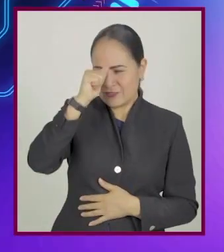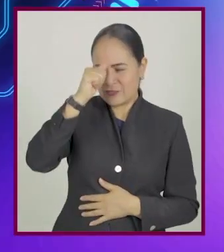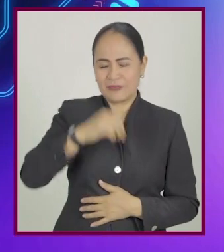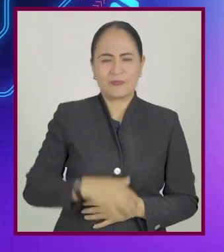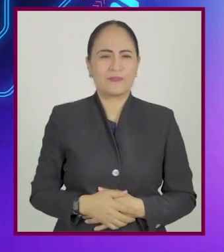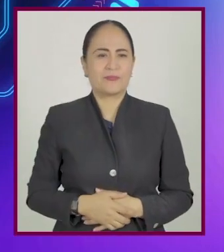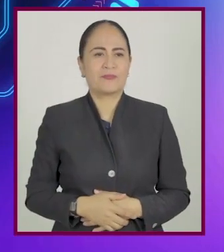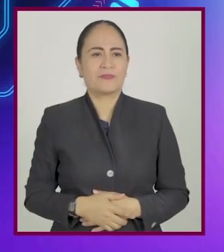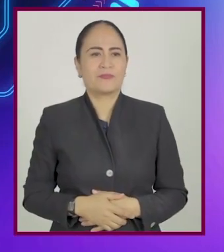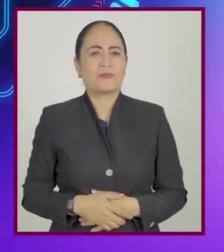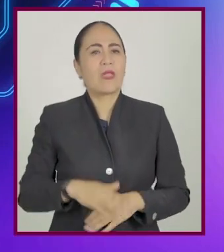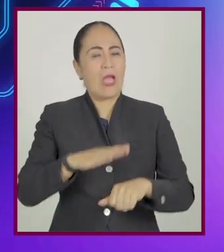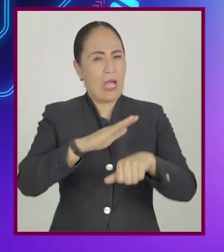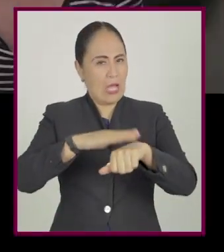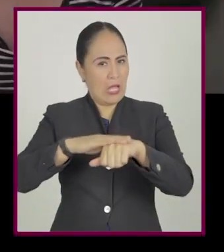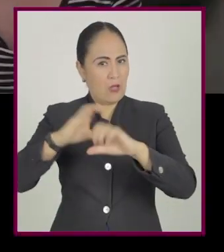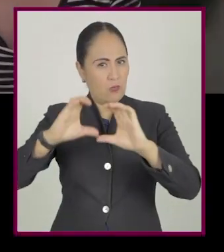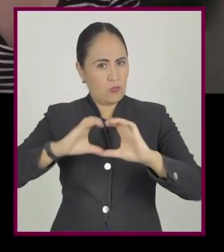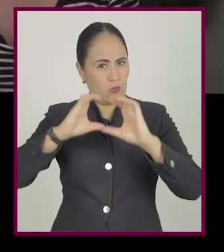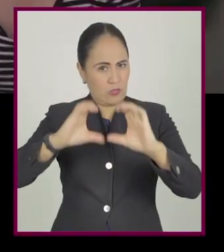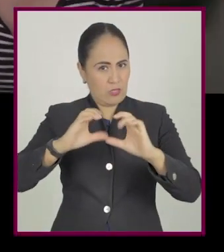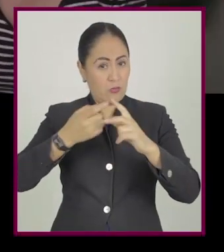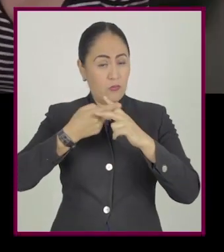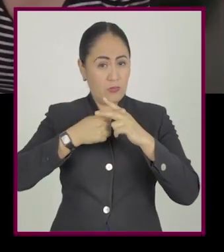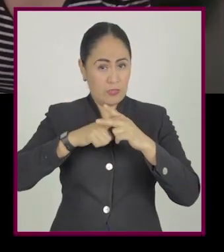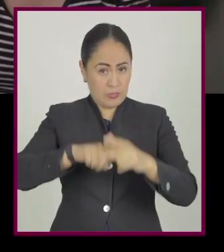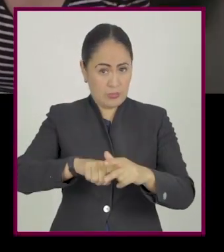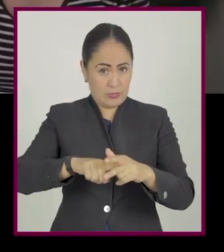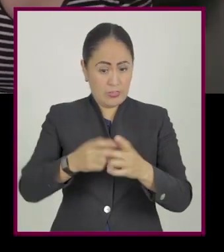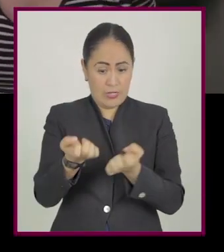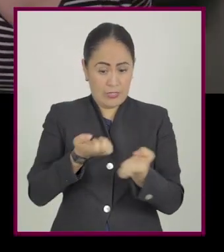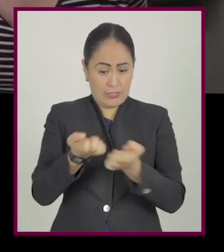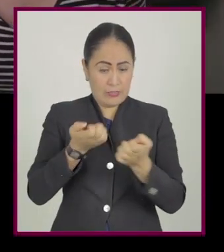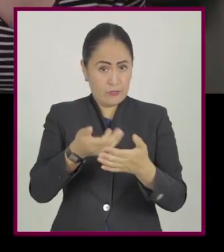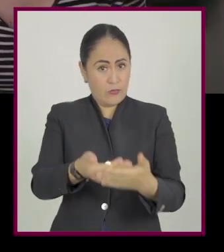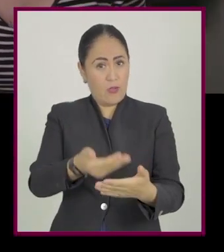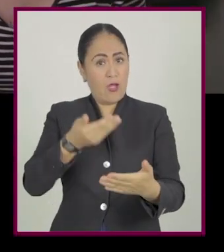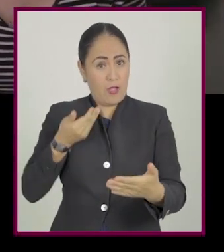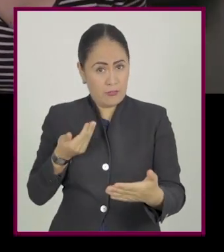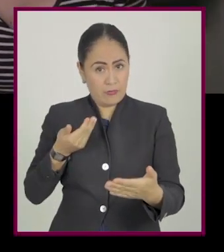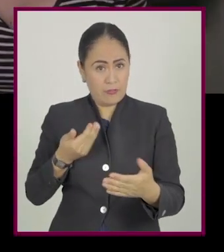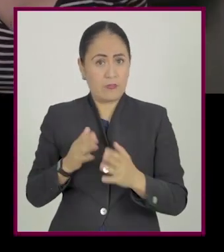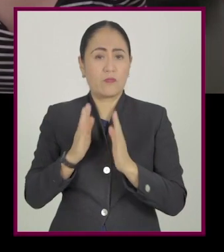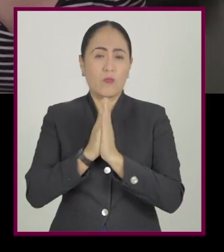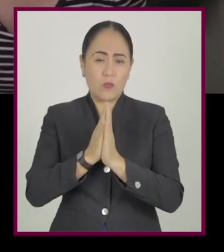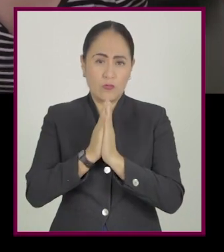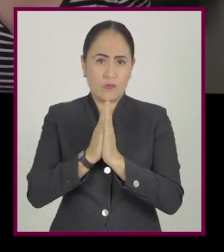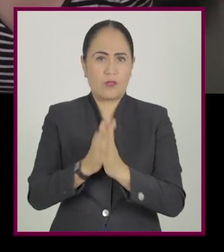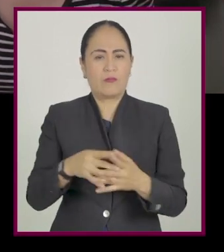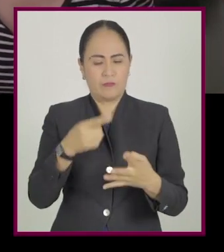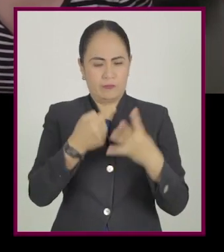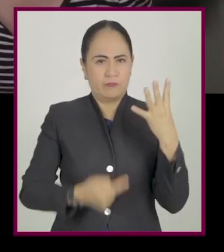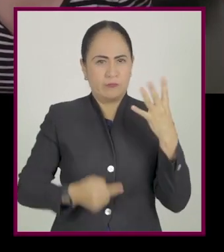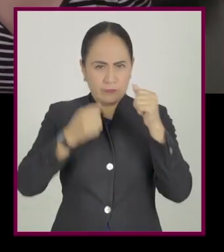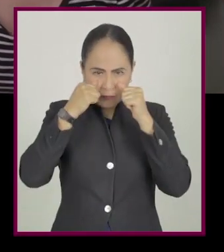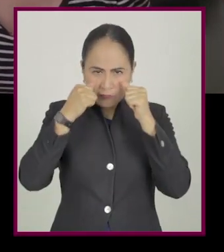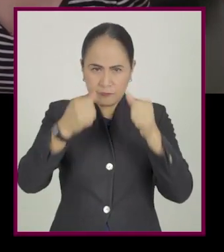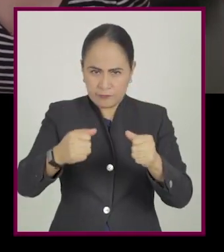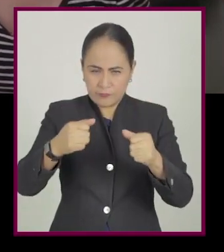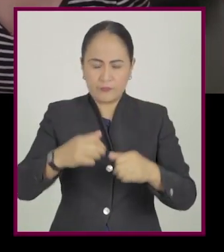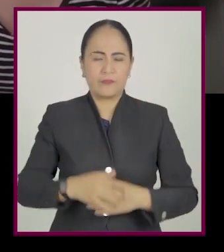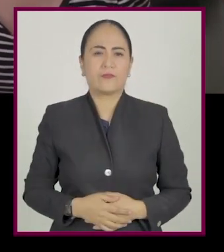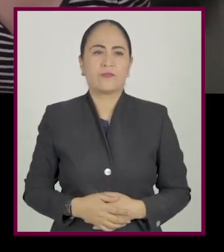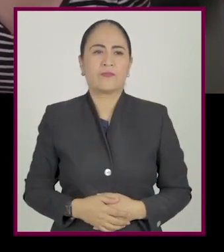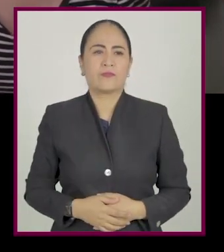Por supuesto que sí, Citlaly. Una advertencia. Antes de iniciar el ejercicio, es necesario que tomen en